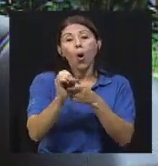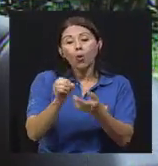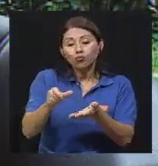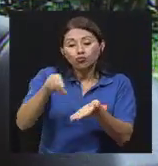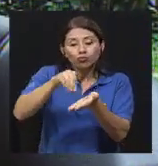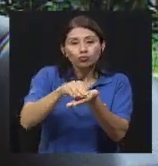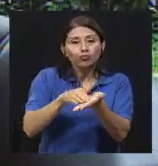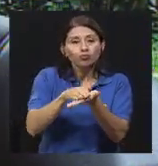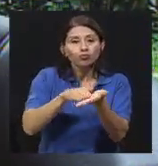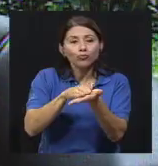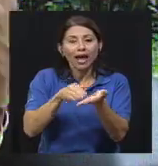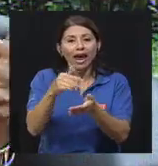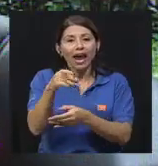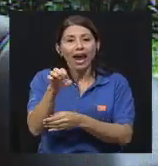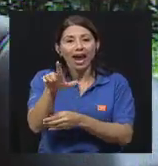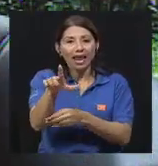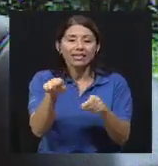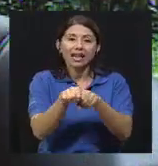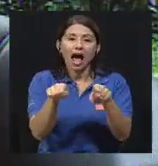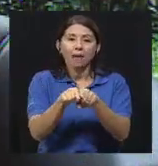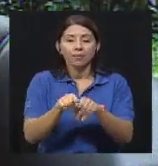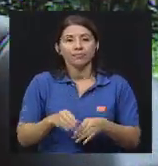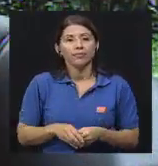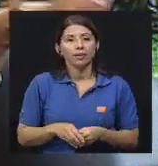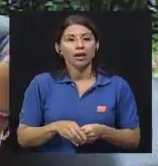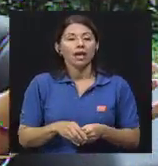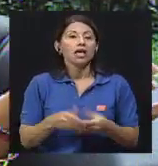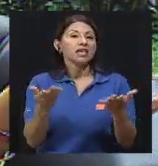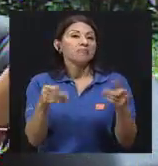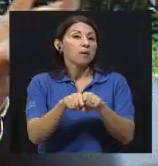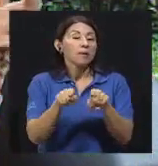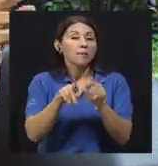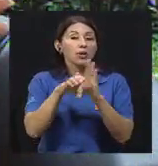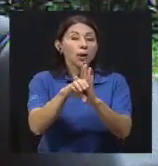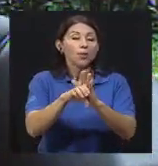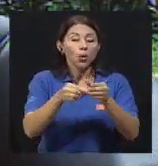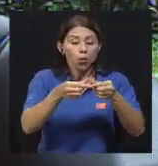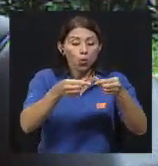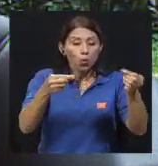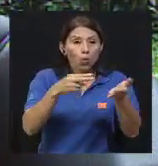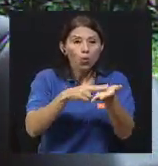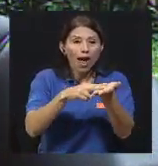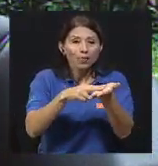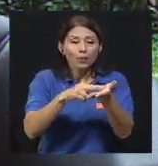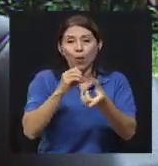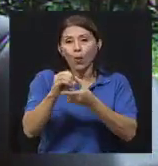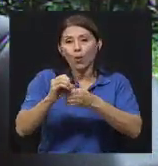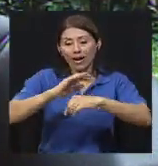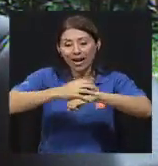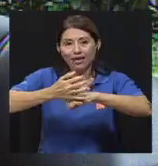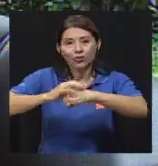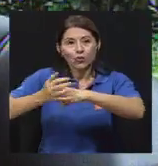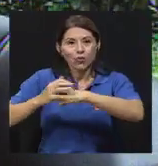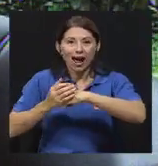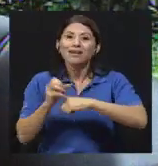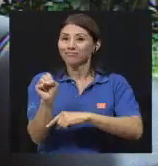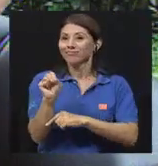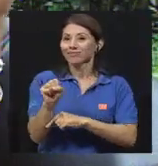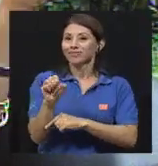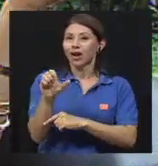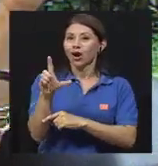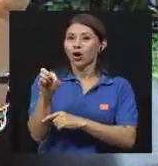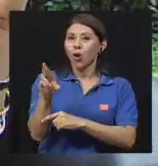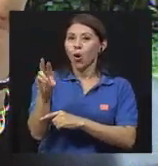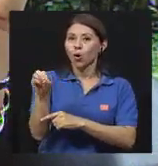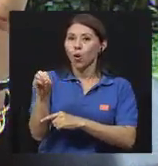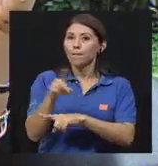venden. Y para desinfectar, por ejemplo, alimentos tipo lechuga, pulantro, sí recomiendo mucho el cloro, pero eso